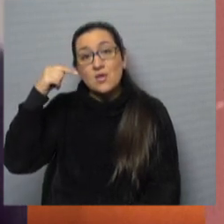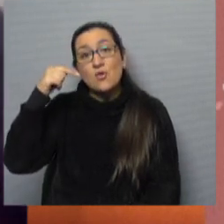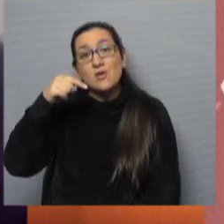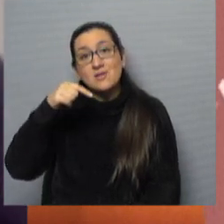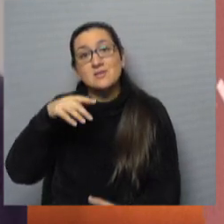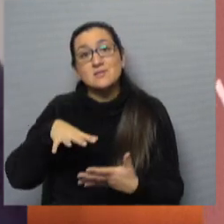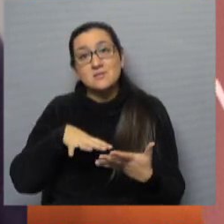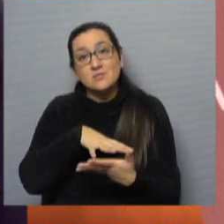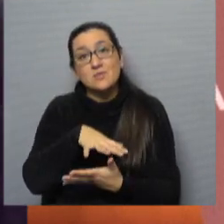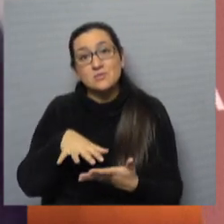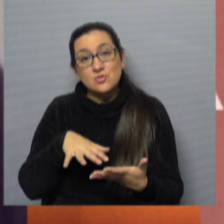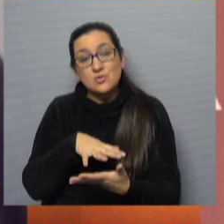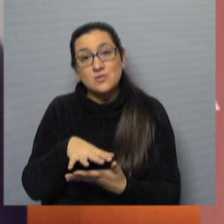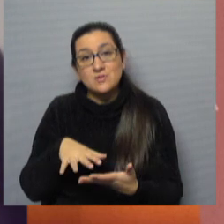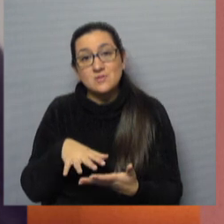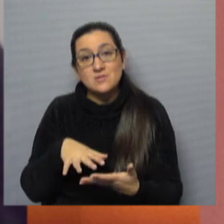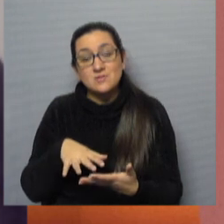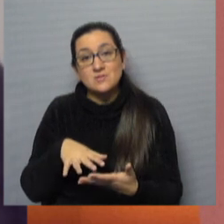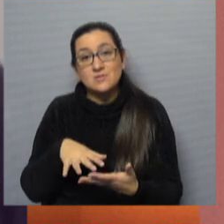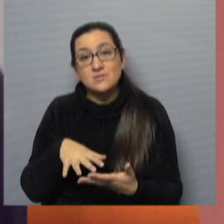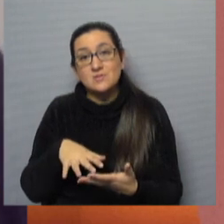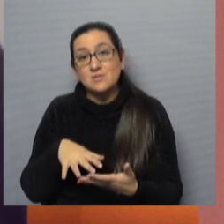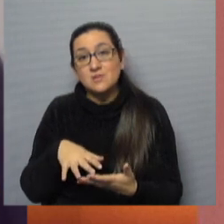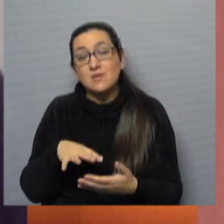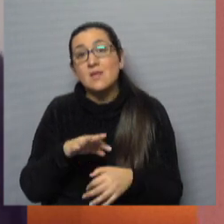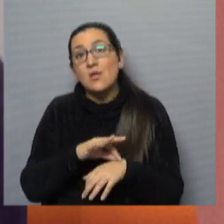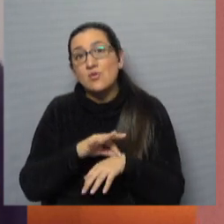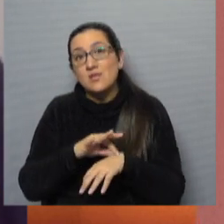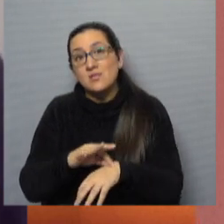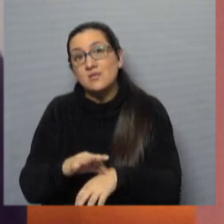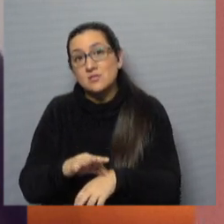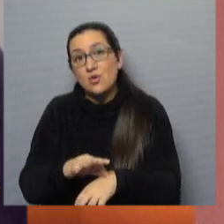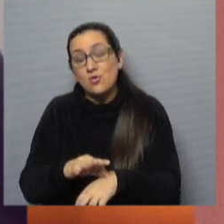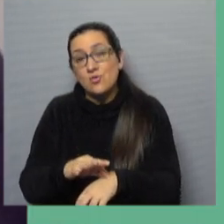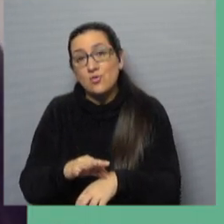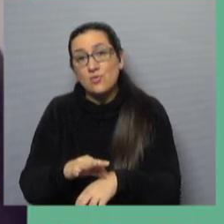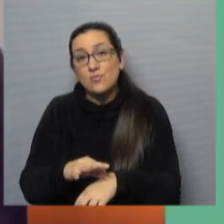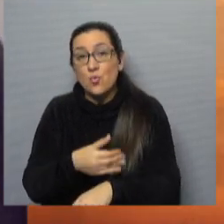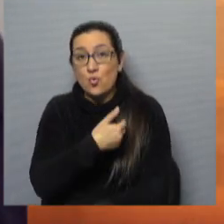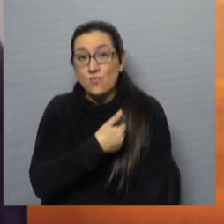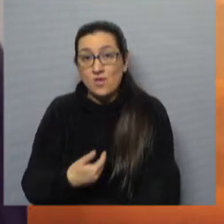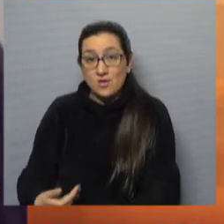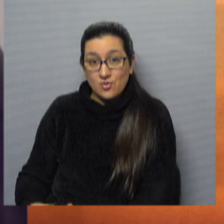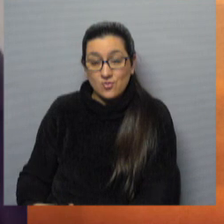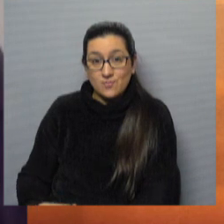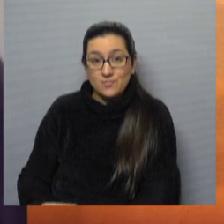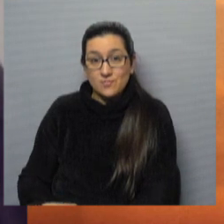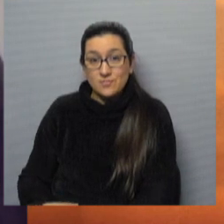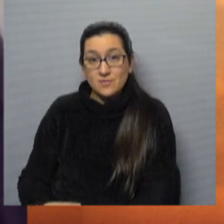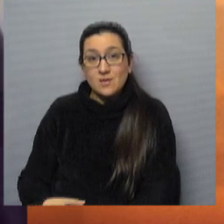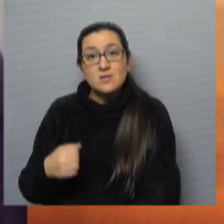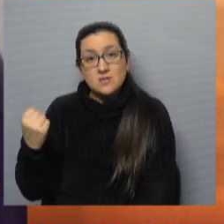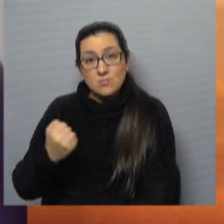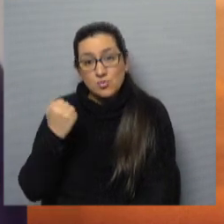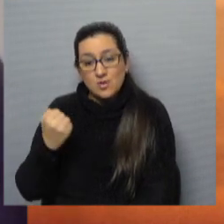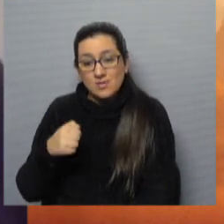condiciones de la orientación o en la orientación de un gobierno, va a pesar el hecho